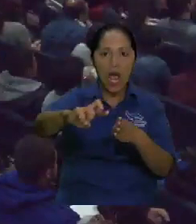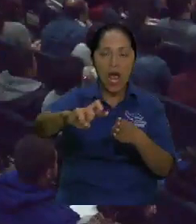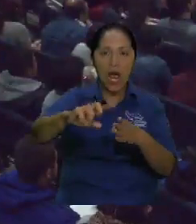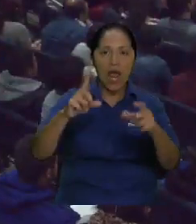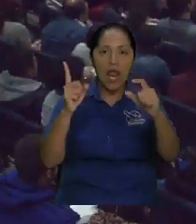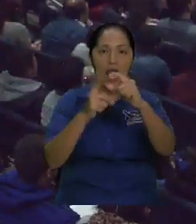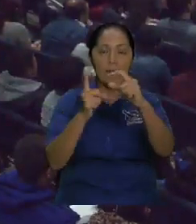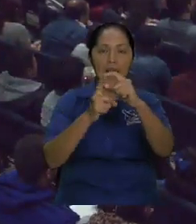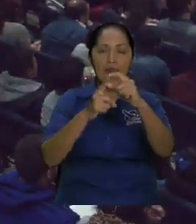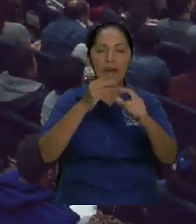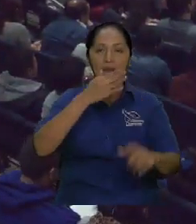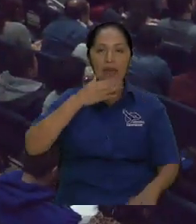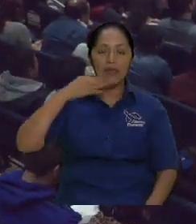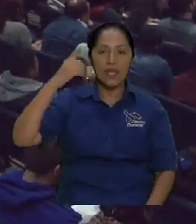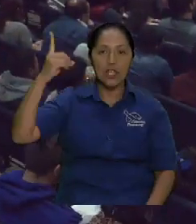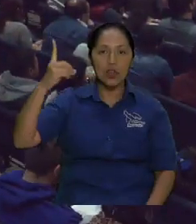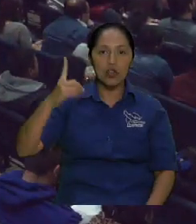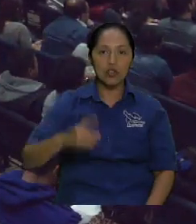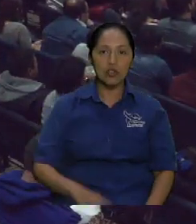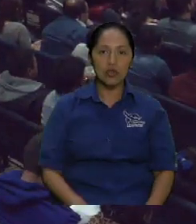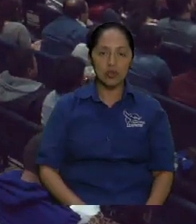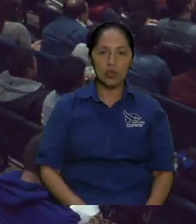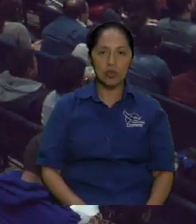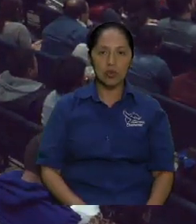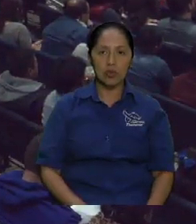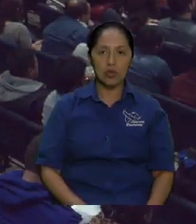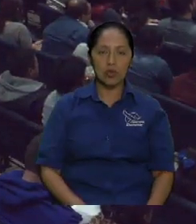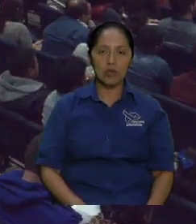adulterada la palabra